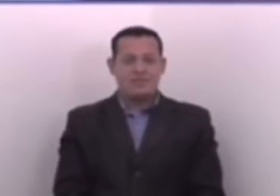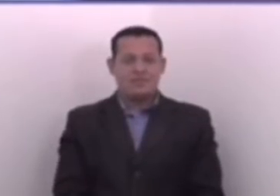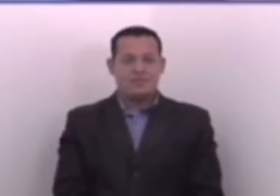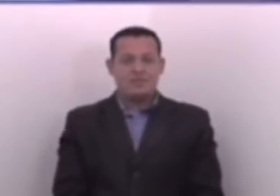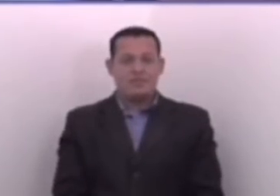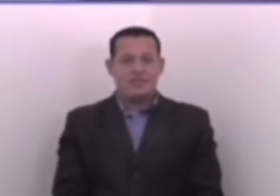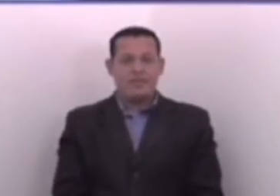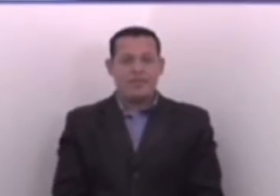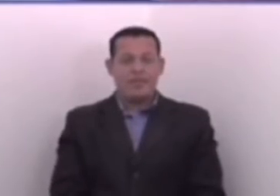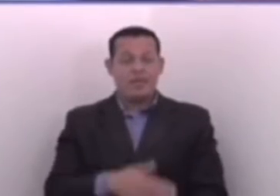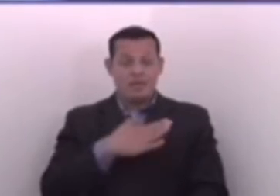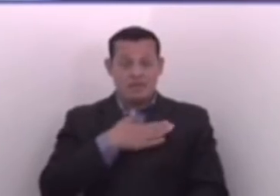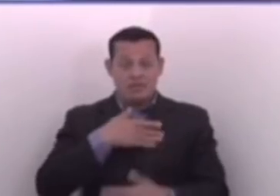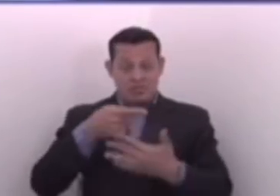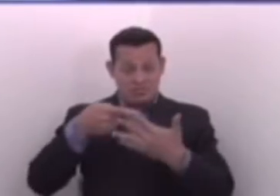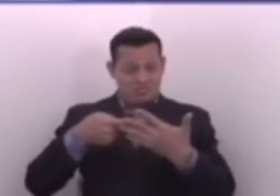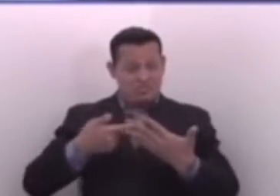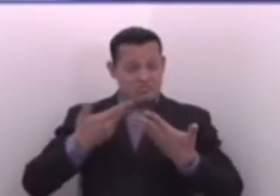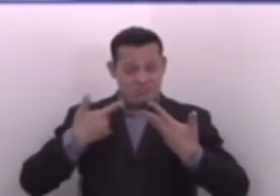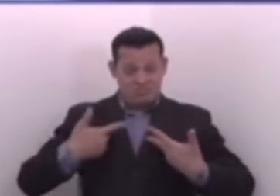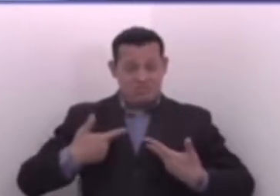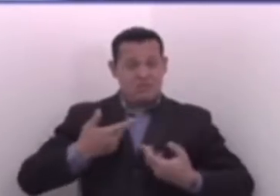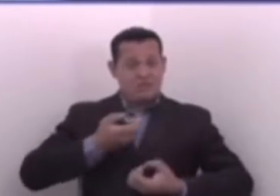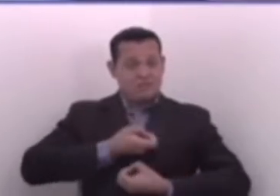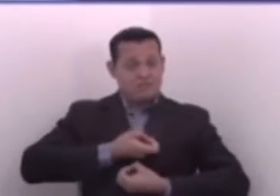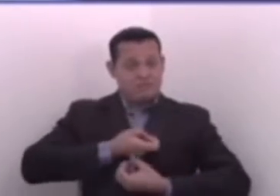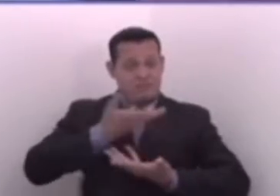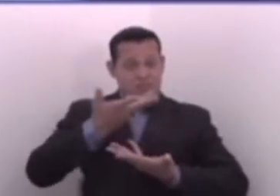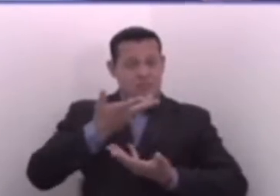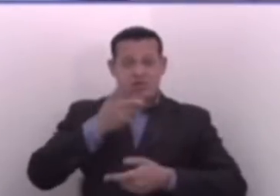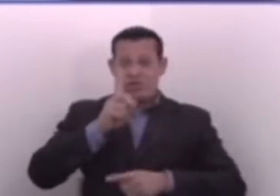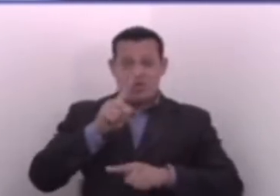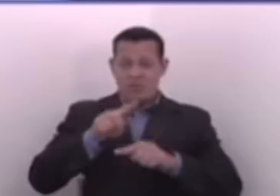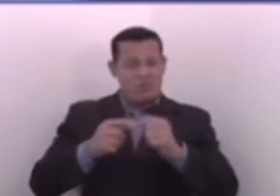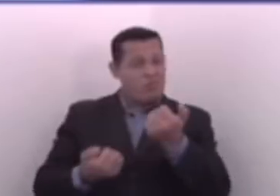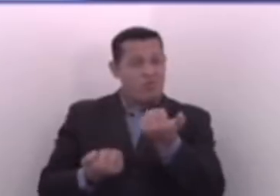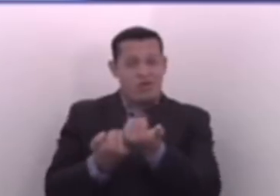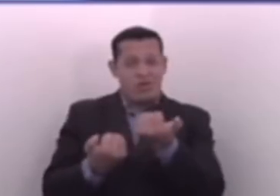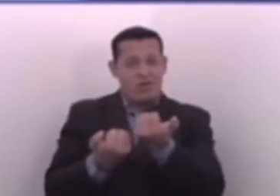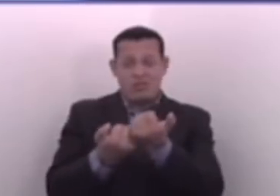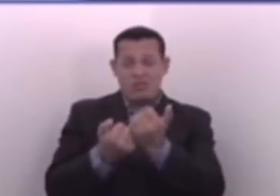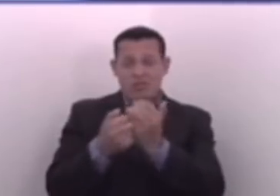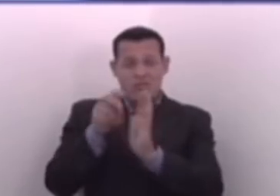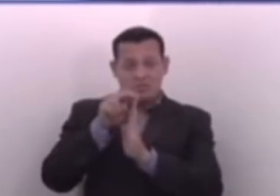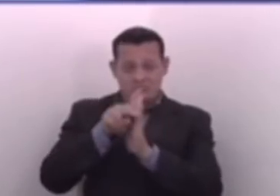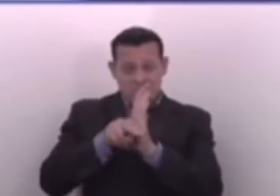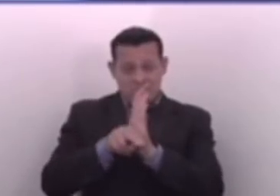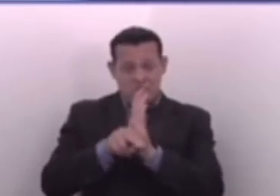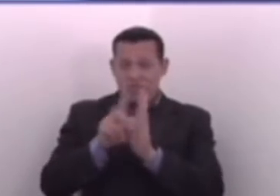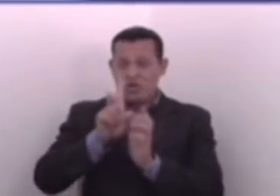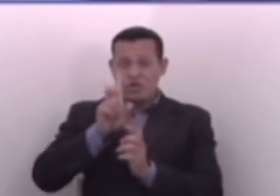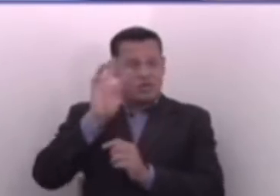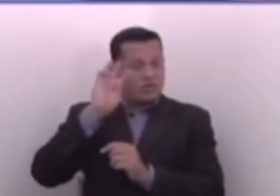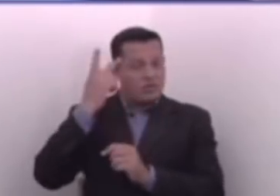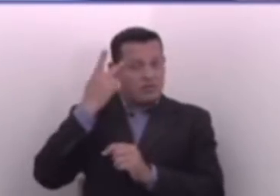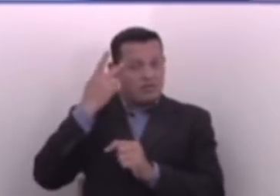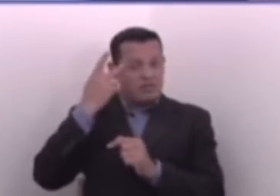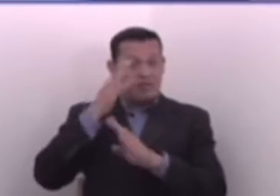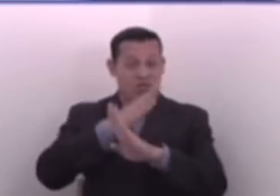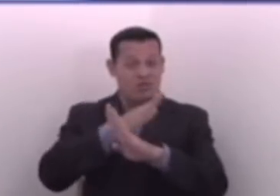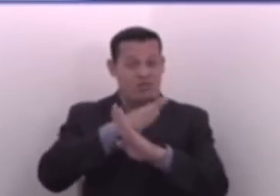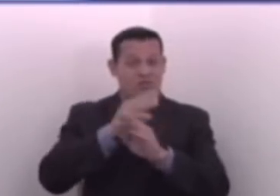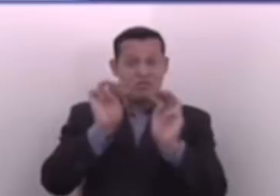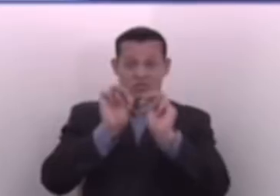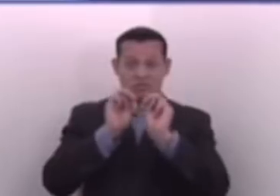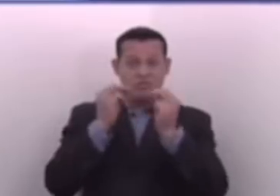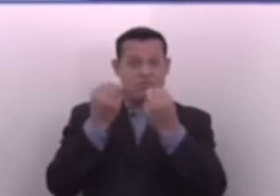Tenemos el derecho en expresarnos y que no apoyemos estas medidas no significa que estamos defendiendo